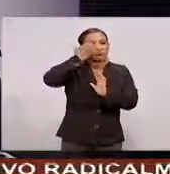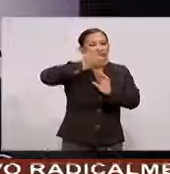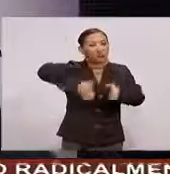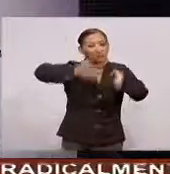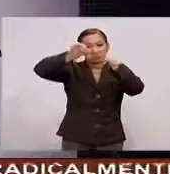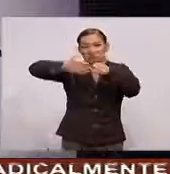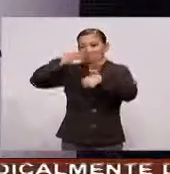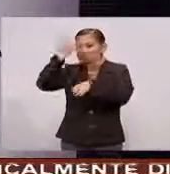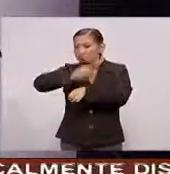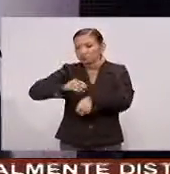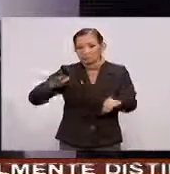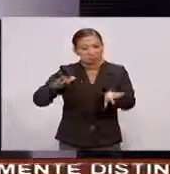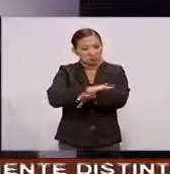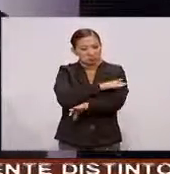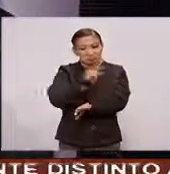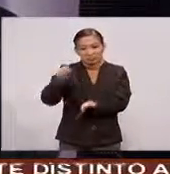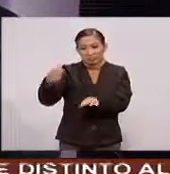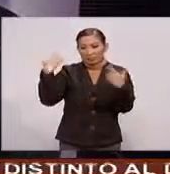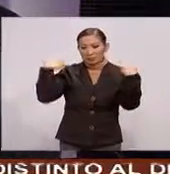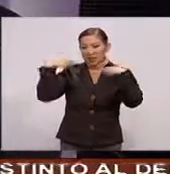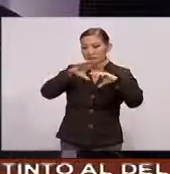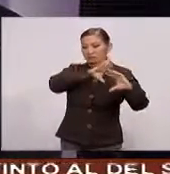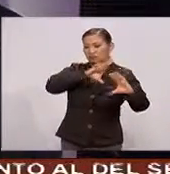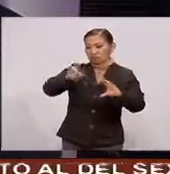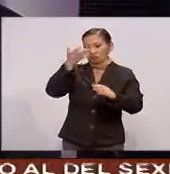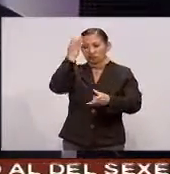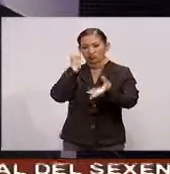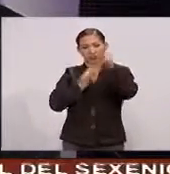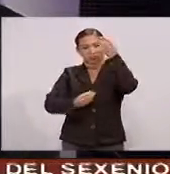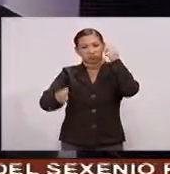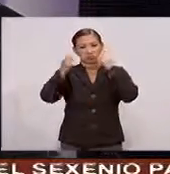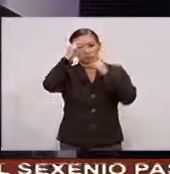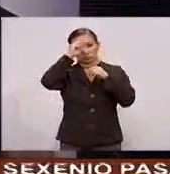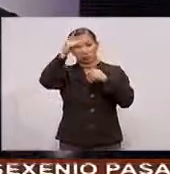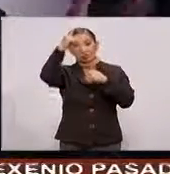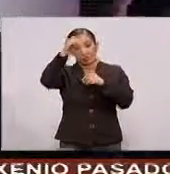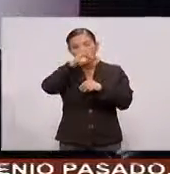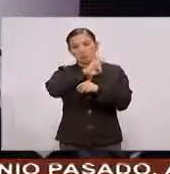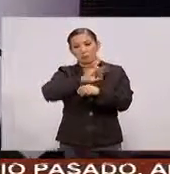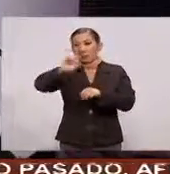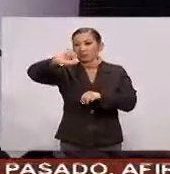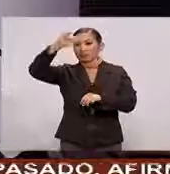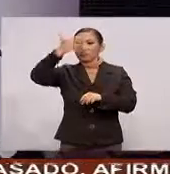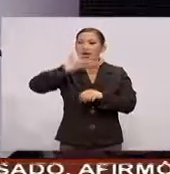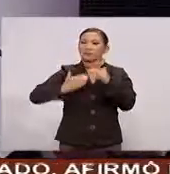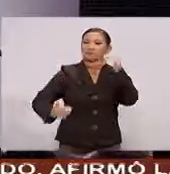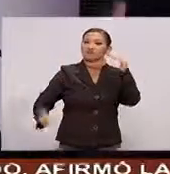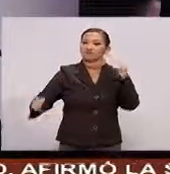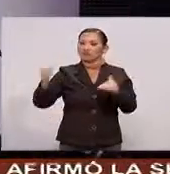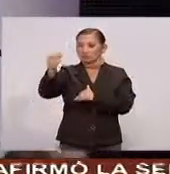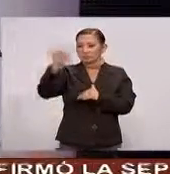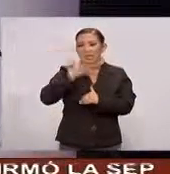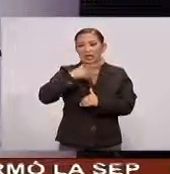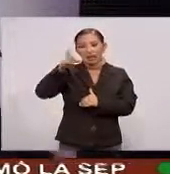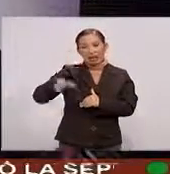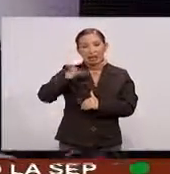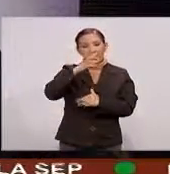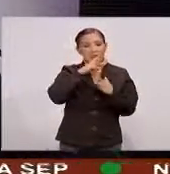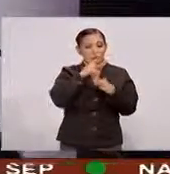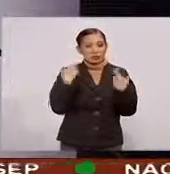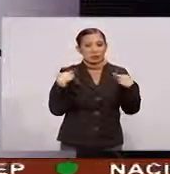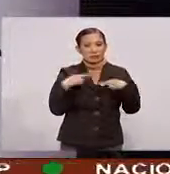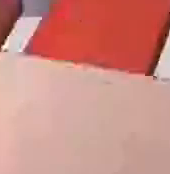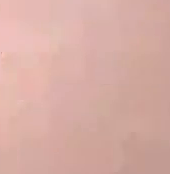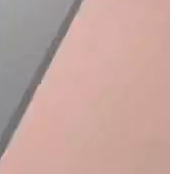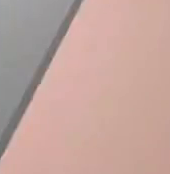Transforma La formación Del maestro Para poderlo Profesionalizar Y tener mejores maestros